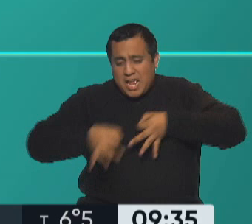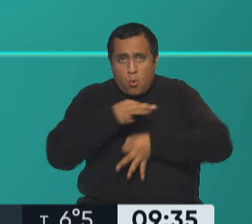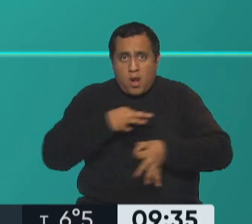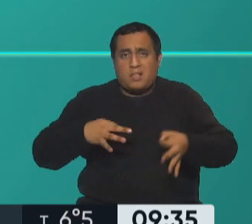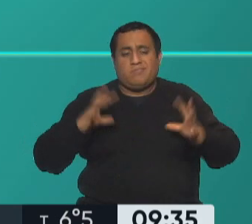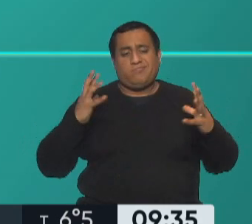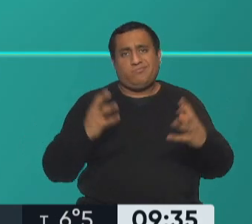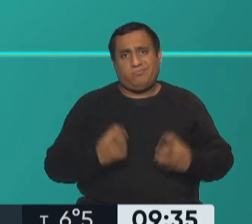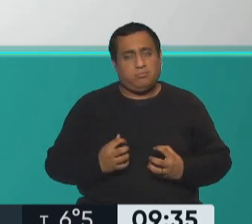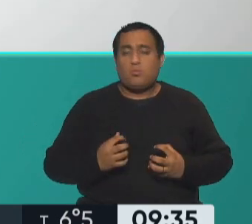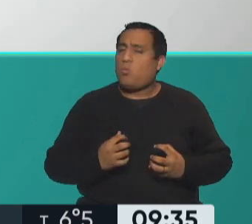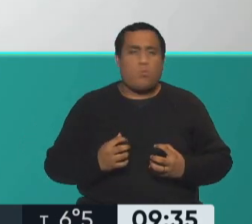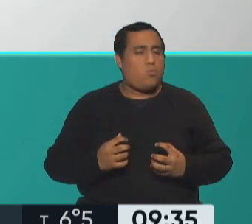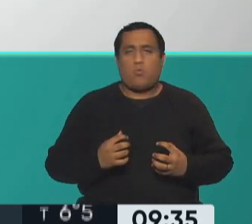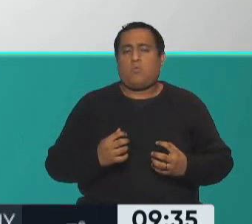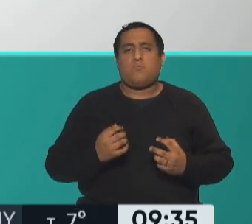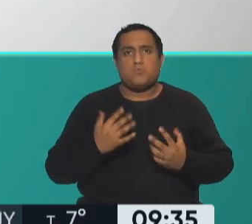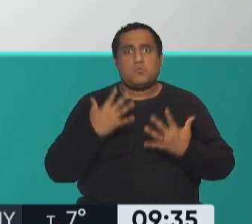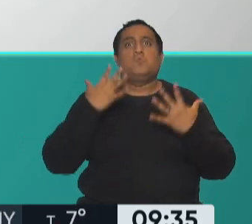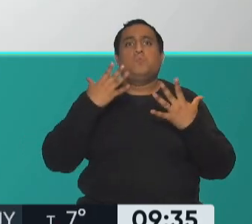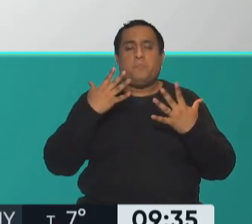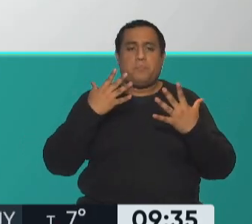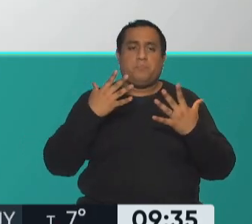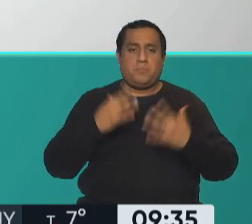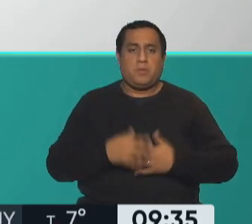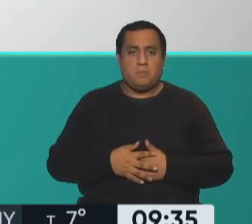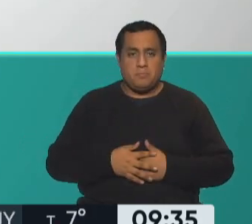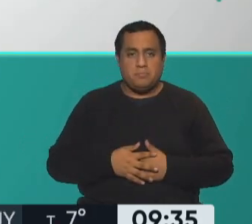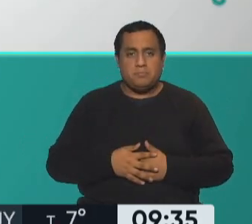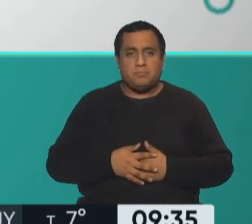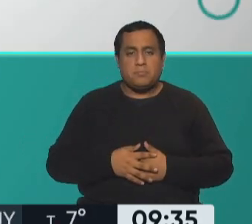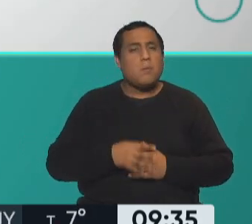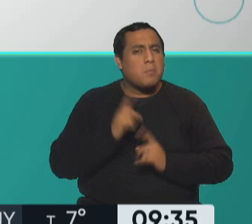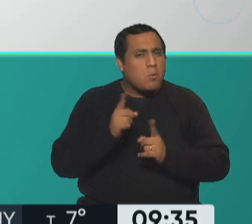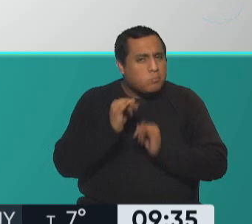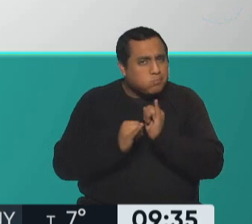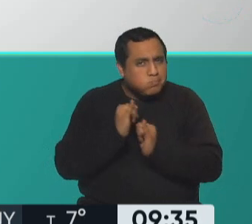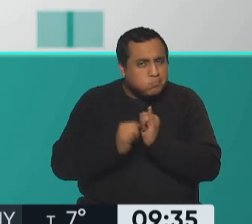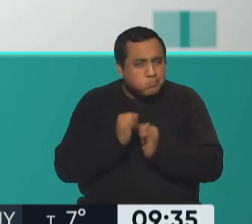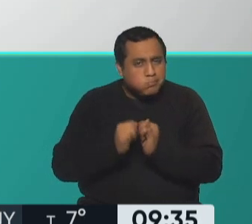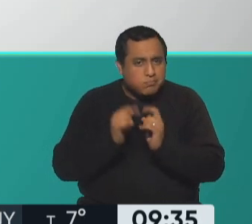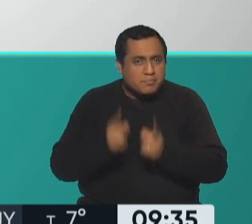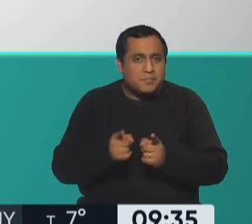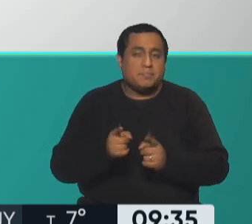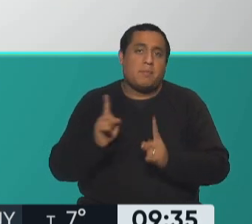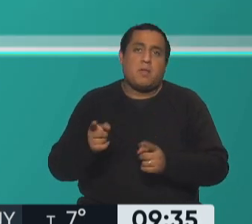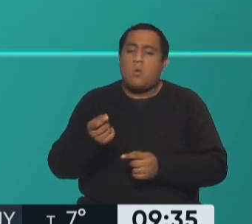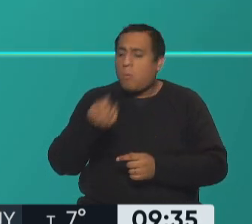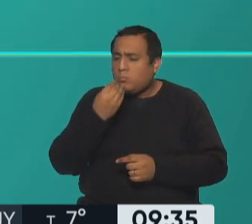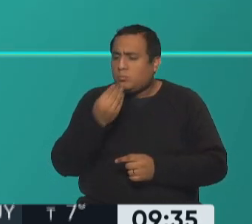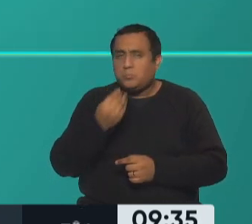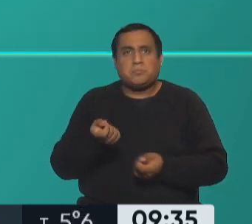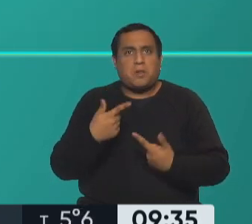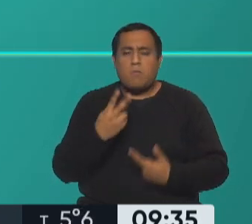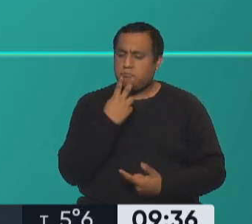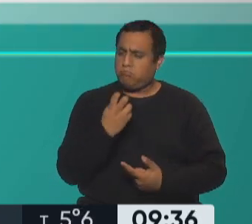tenemos por los radicales libres y por las sustancias a las cuales estamos exportos. Bueno, como hablábamos antes, también son fuentes de energía y de grasas